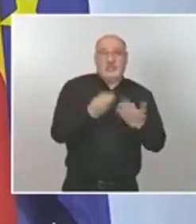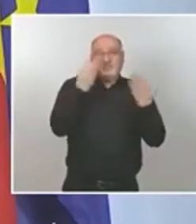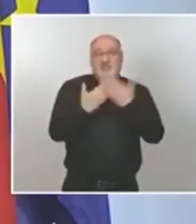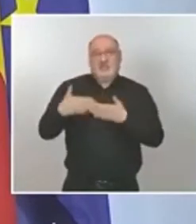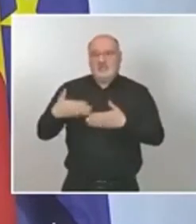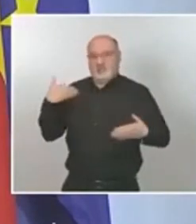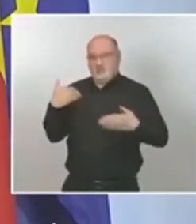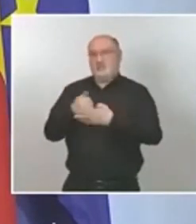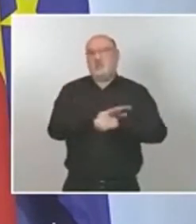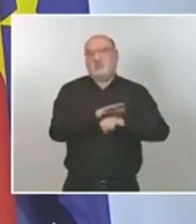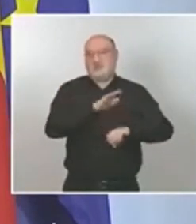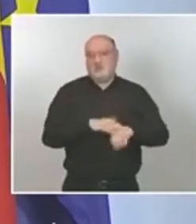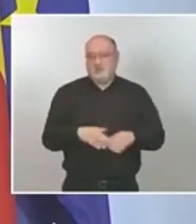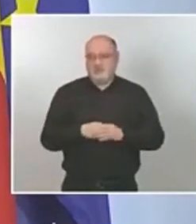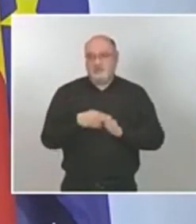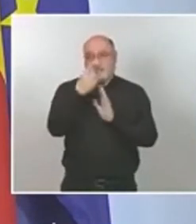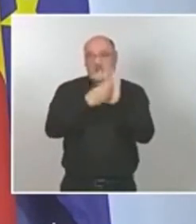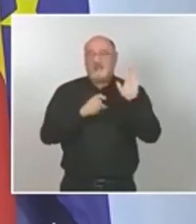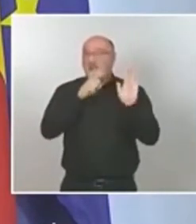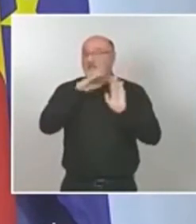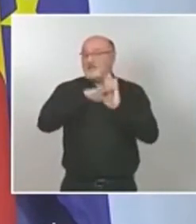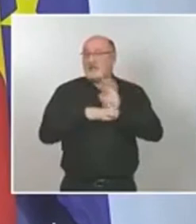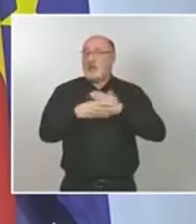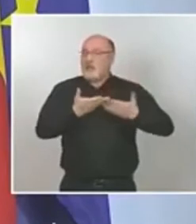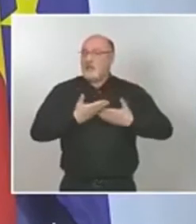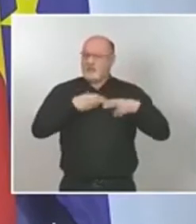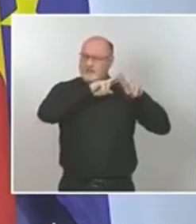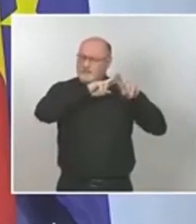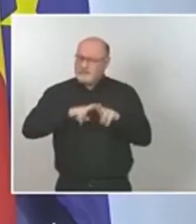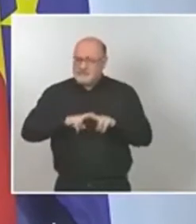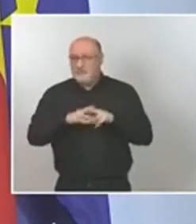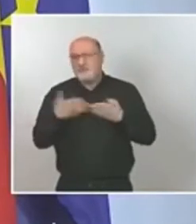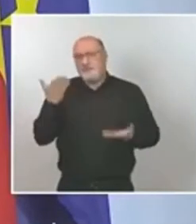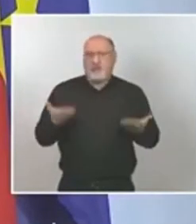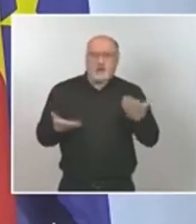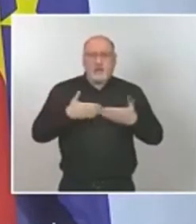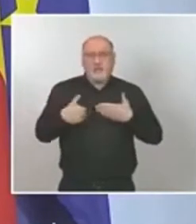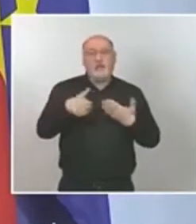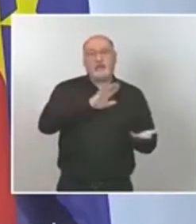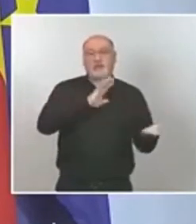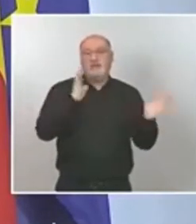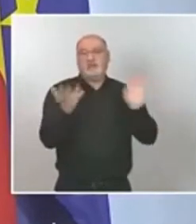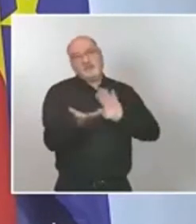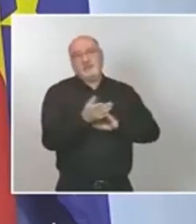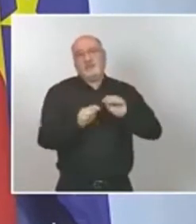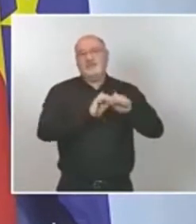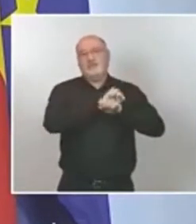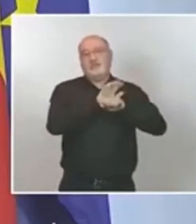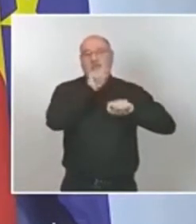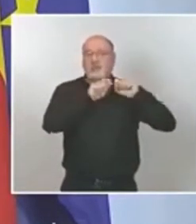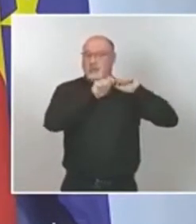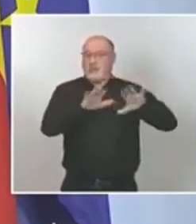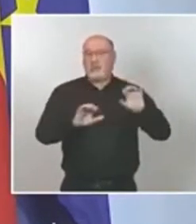otro de los indicadores que nos ayudan a ir valorando la evolución de la epidemia es el porcentaje de